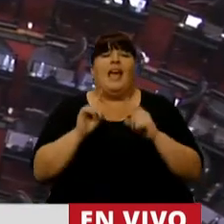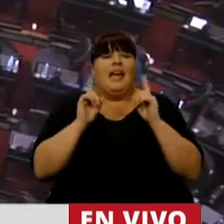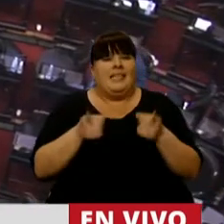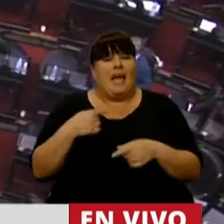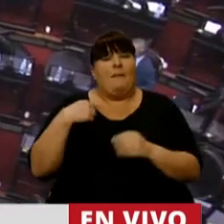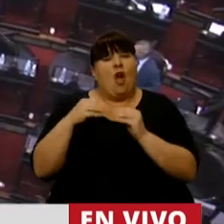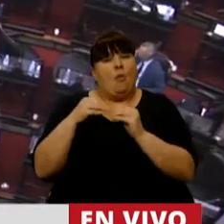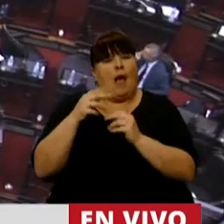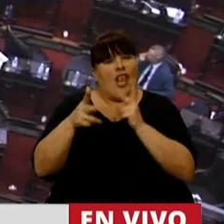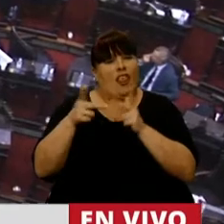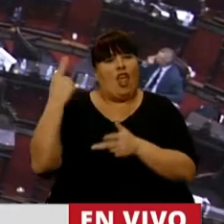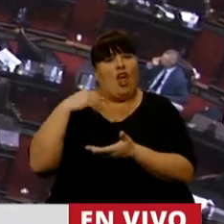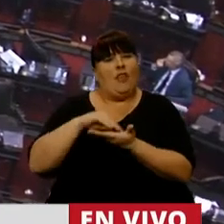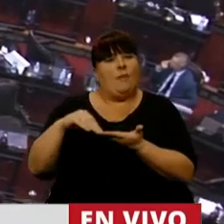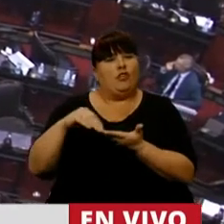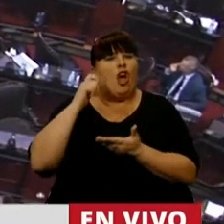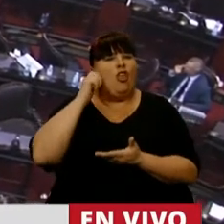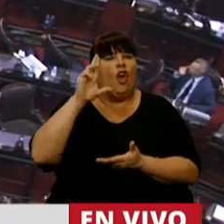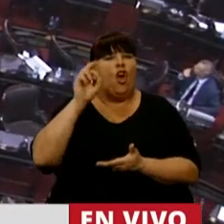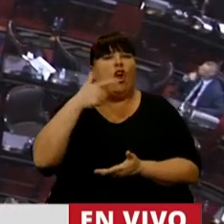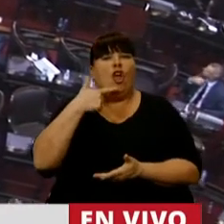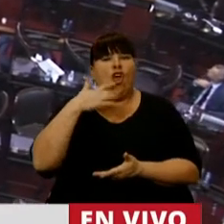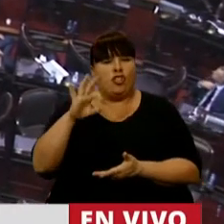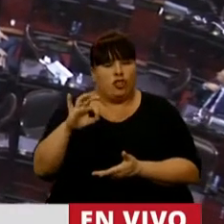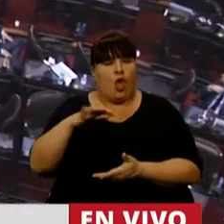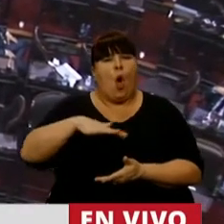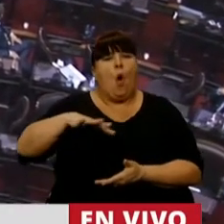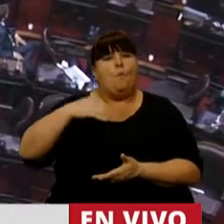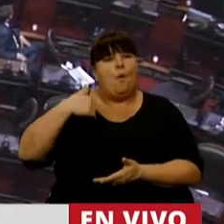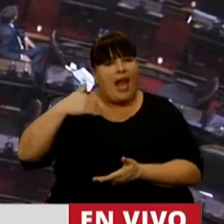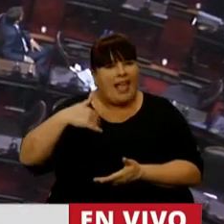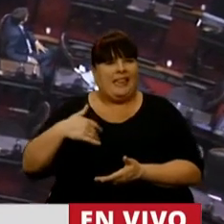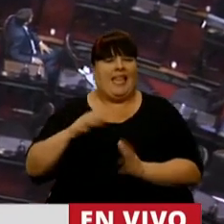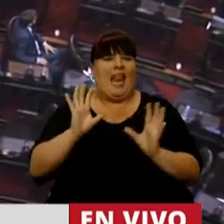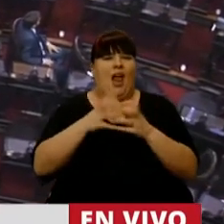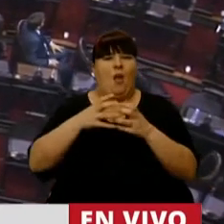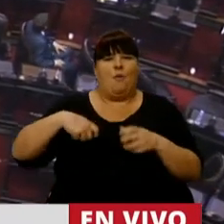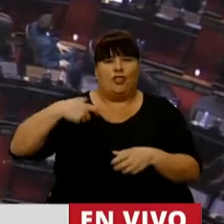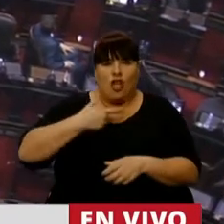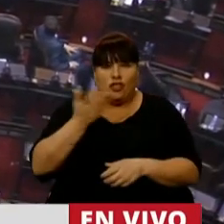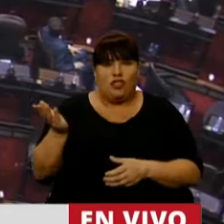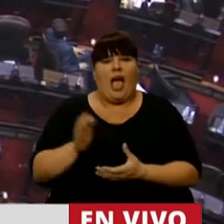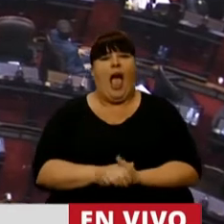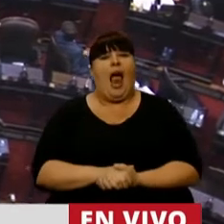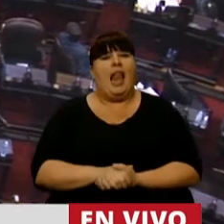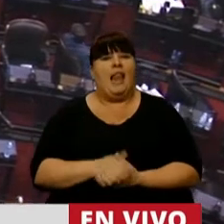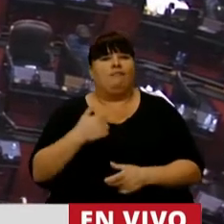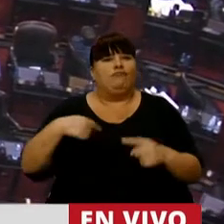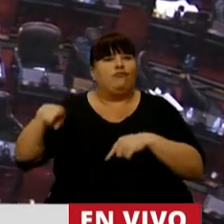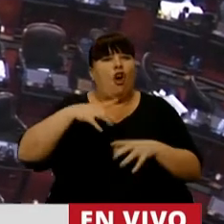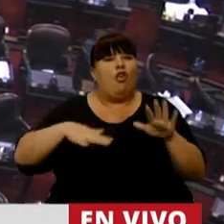dijo mi compañero, el diputado Leo Grosso, el pueblo argentino, las organizaciones sociales, nos